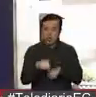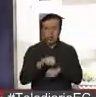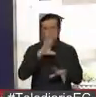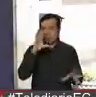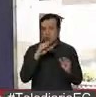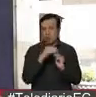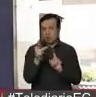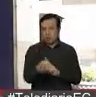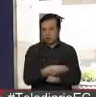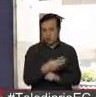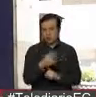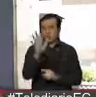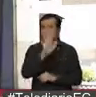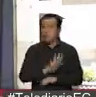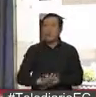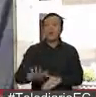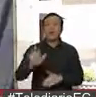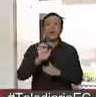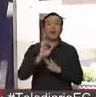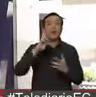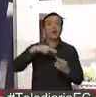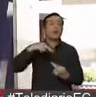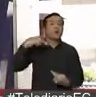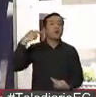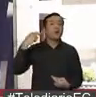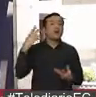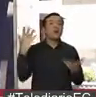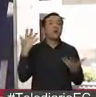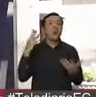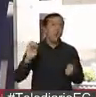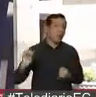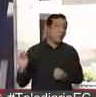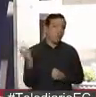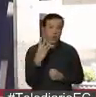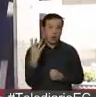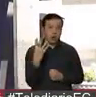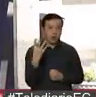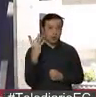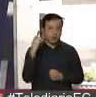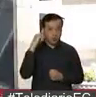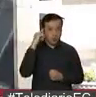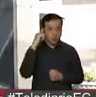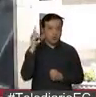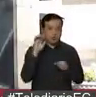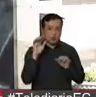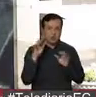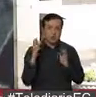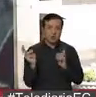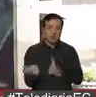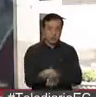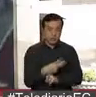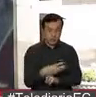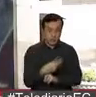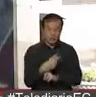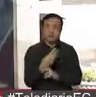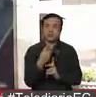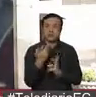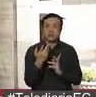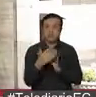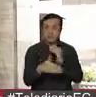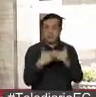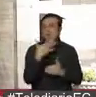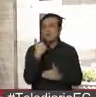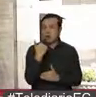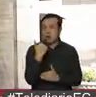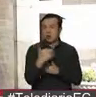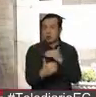Internet. El país, a nivel regional, ocupa el cuarto lugar en el ranking de gobiernos electrónicos. Con miras a mejorar procesos para